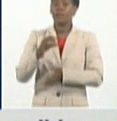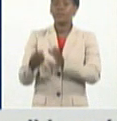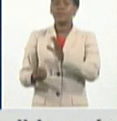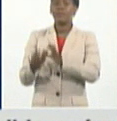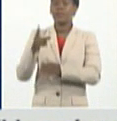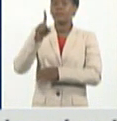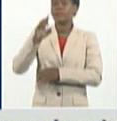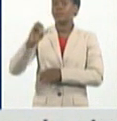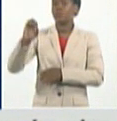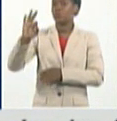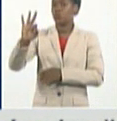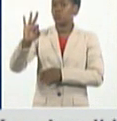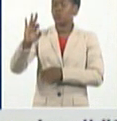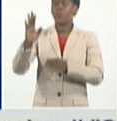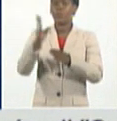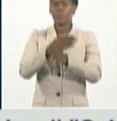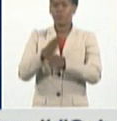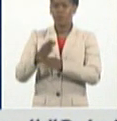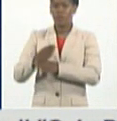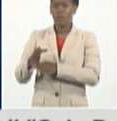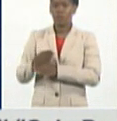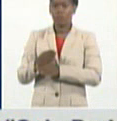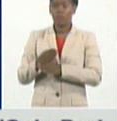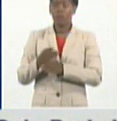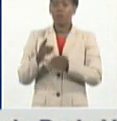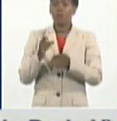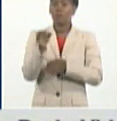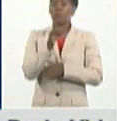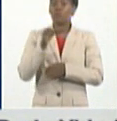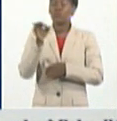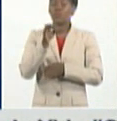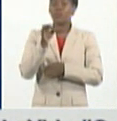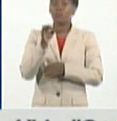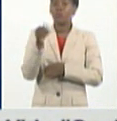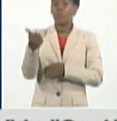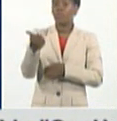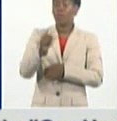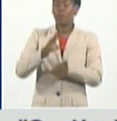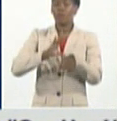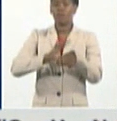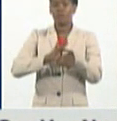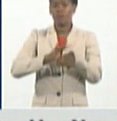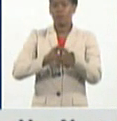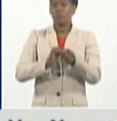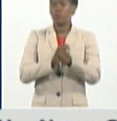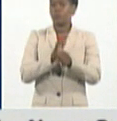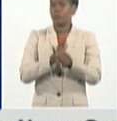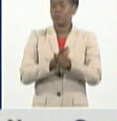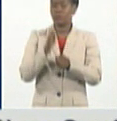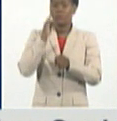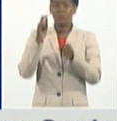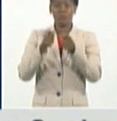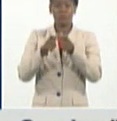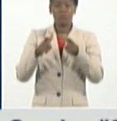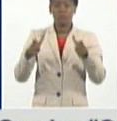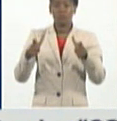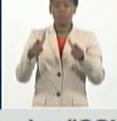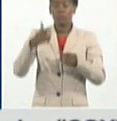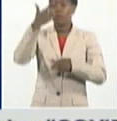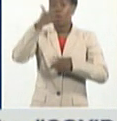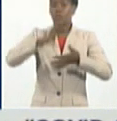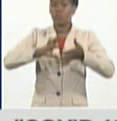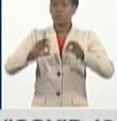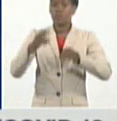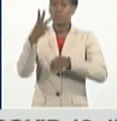además como una dispersión en 10 de sus 11 municipios. Las cifras más elevadas en el municipio de Artemisa